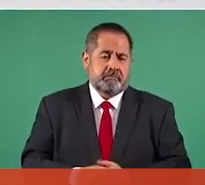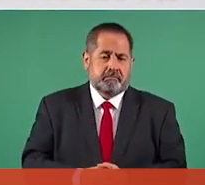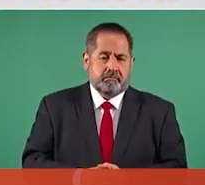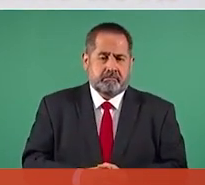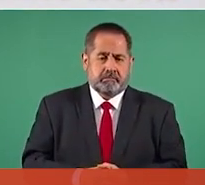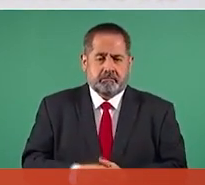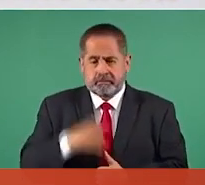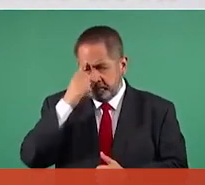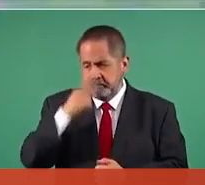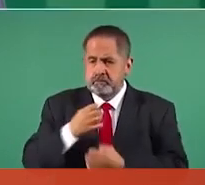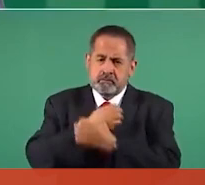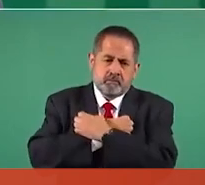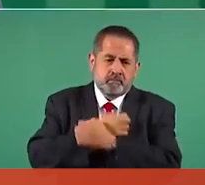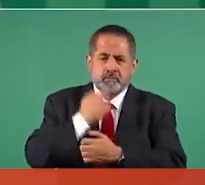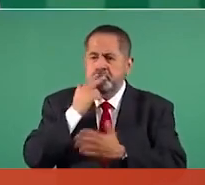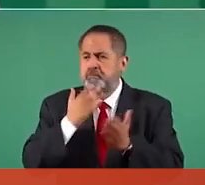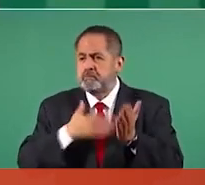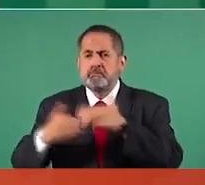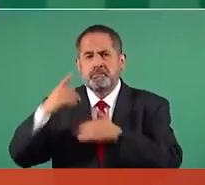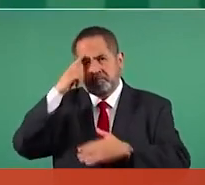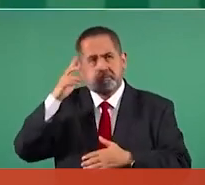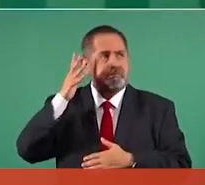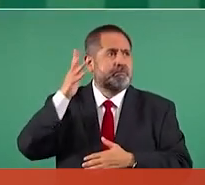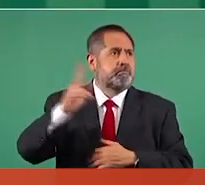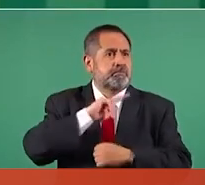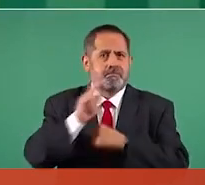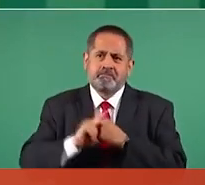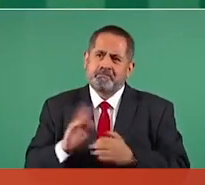por el bien de la educación, por el bien del desarrollo del país.